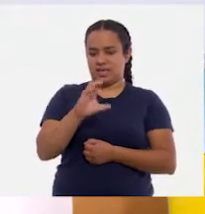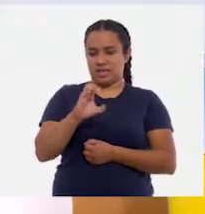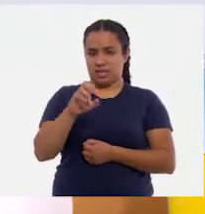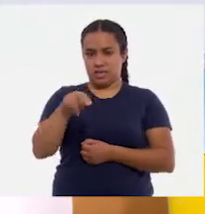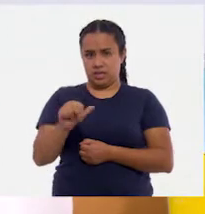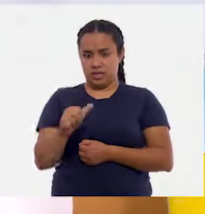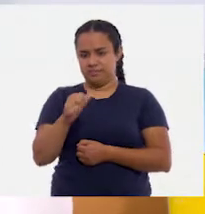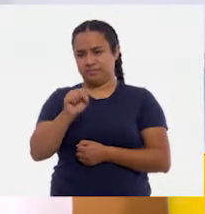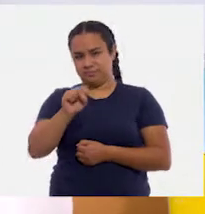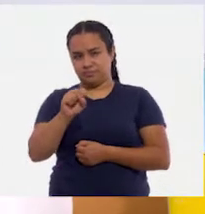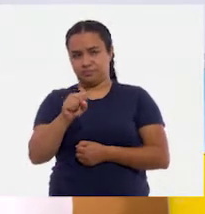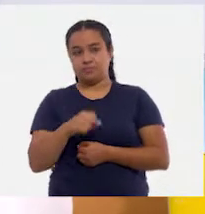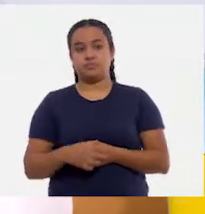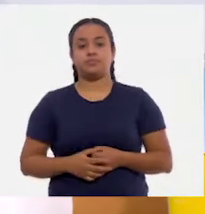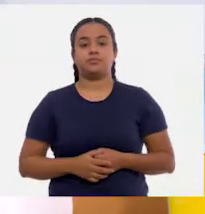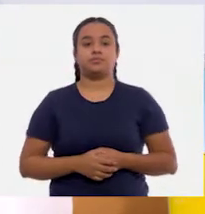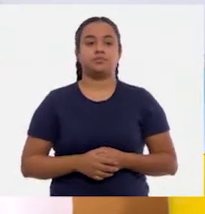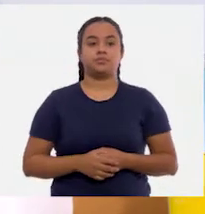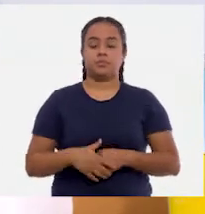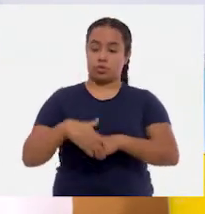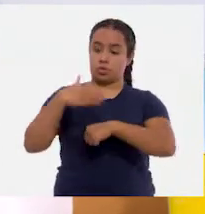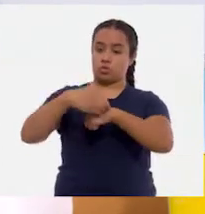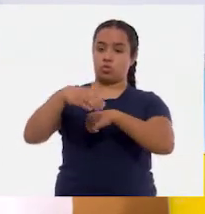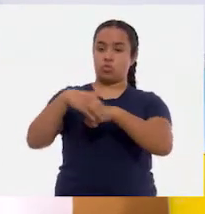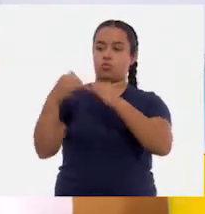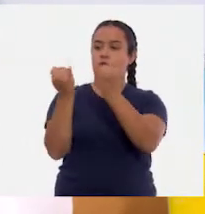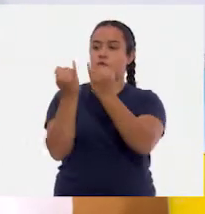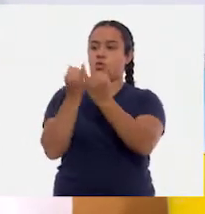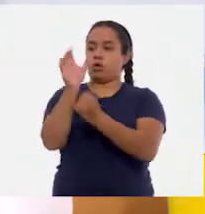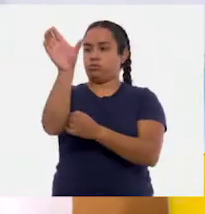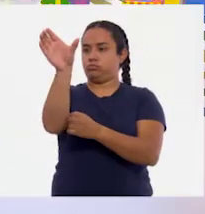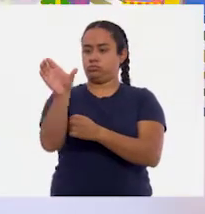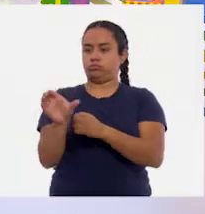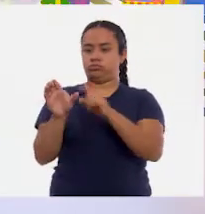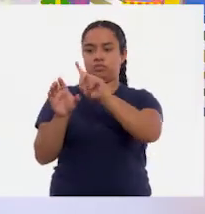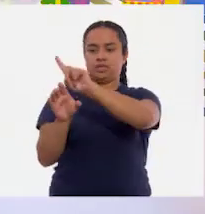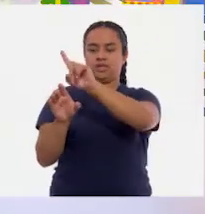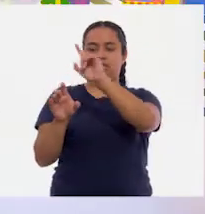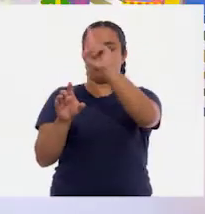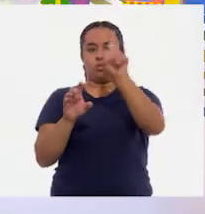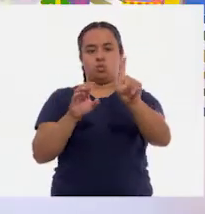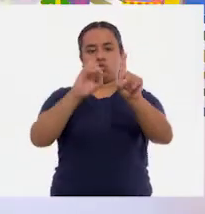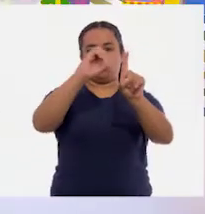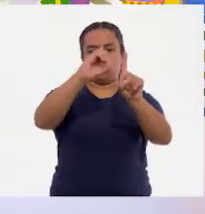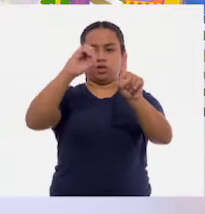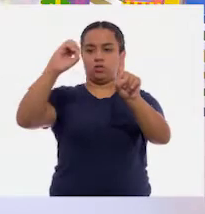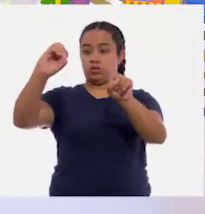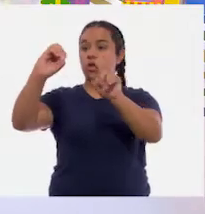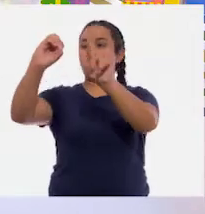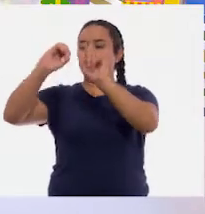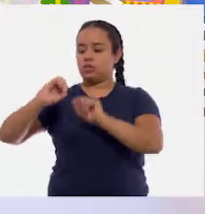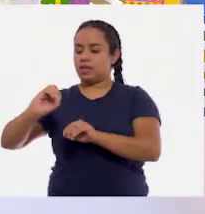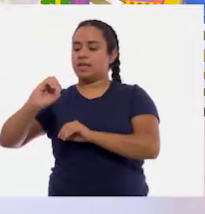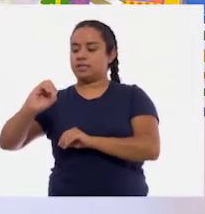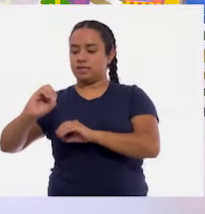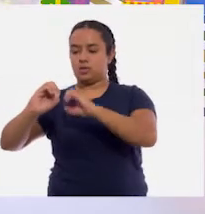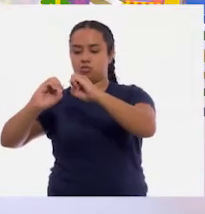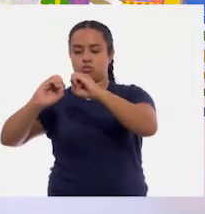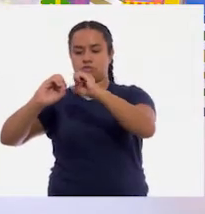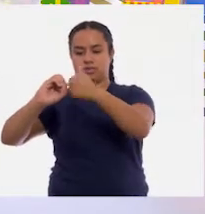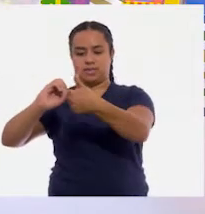estoy haciendo es dejar los números iguales. Y donde únicamente afecte es donde tengo el número...